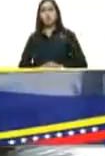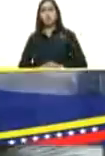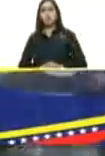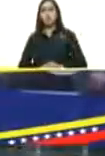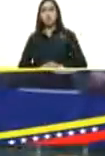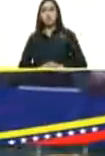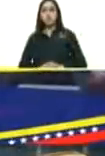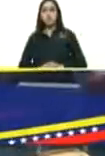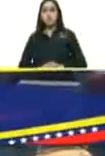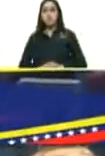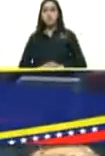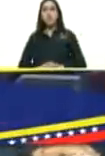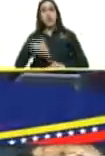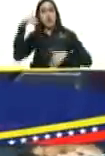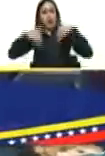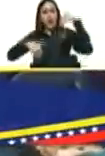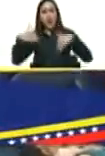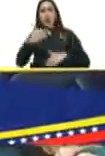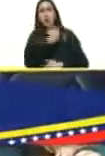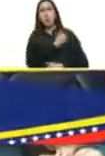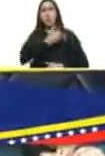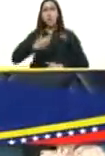elecciones presidenciales